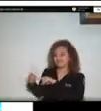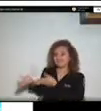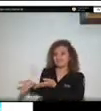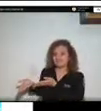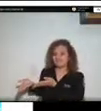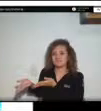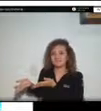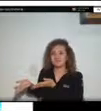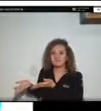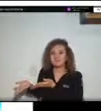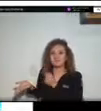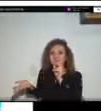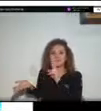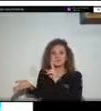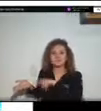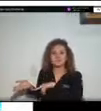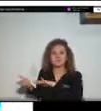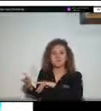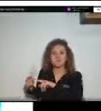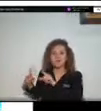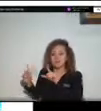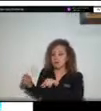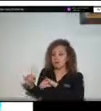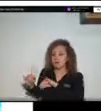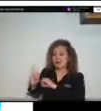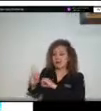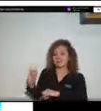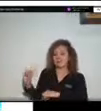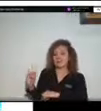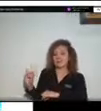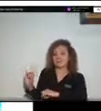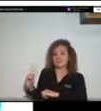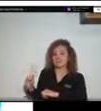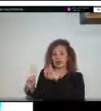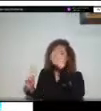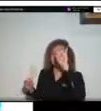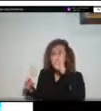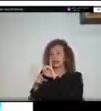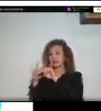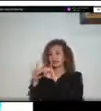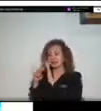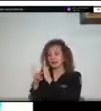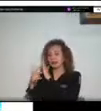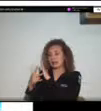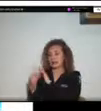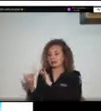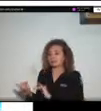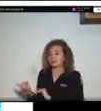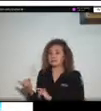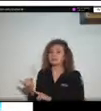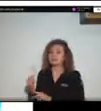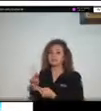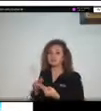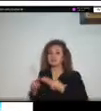izquierda hay un trasvase primero el desbordamiento afecta la